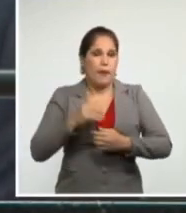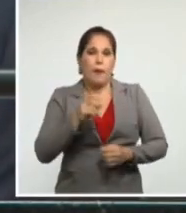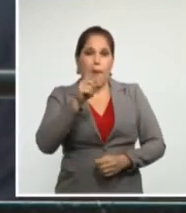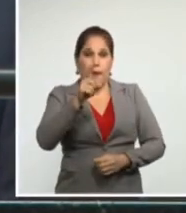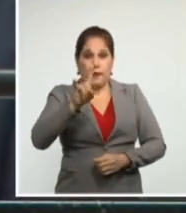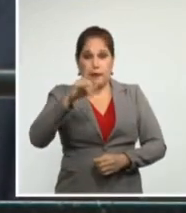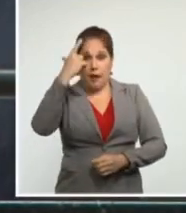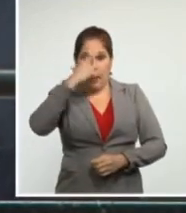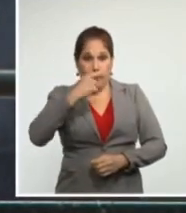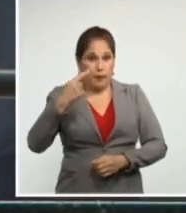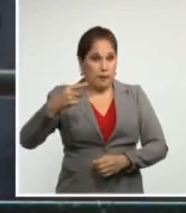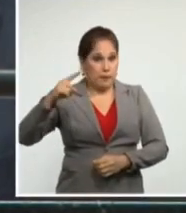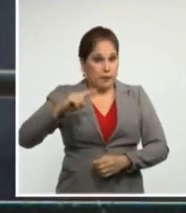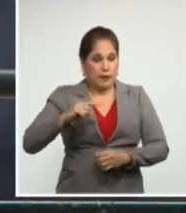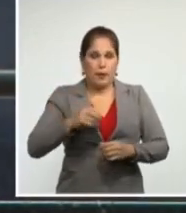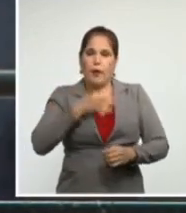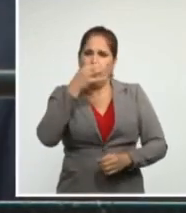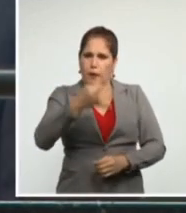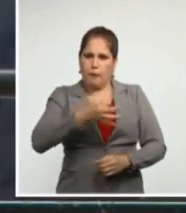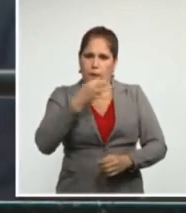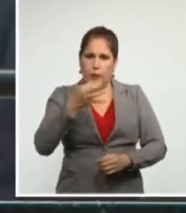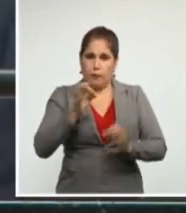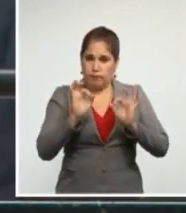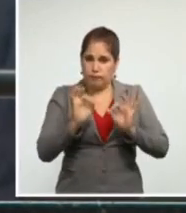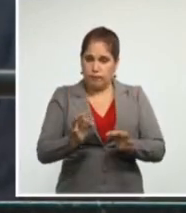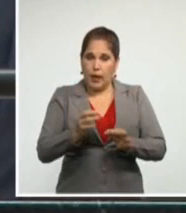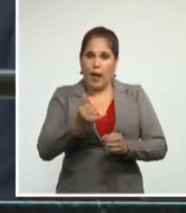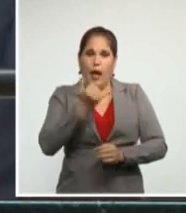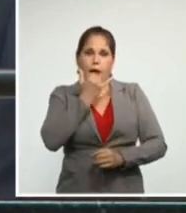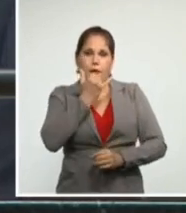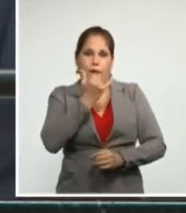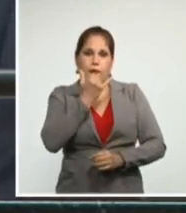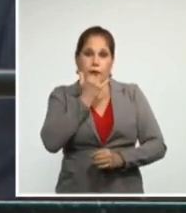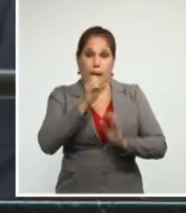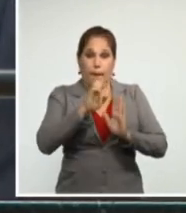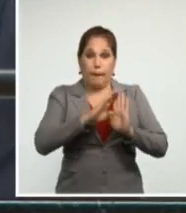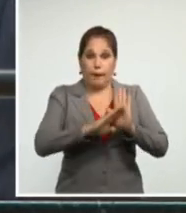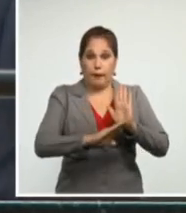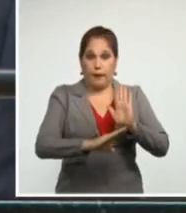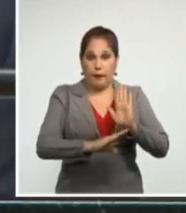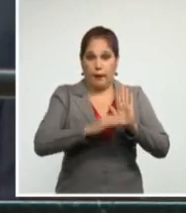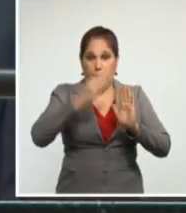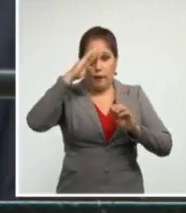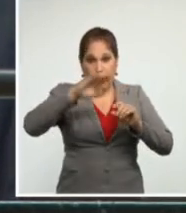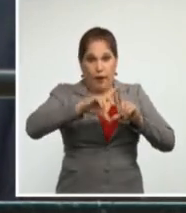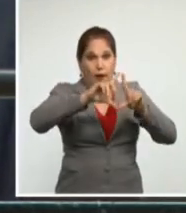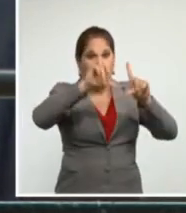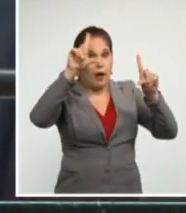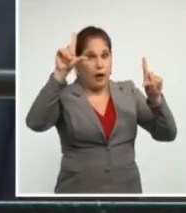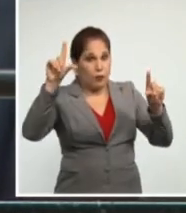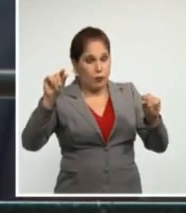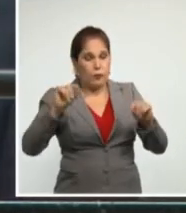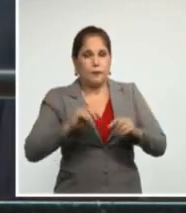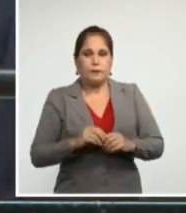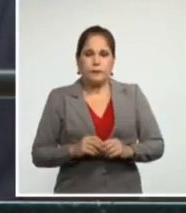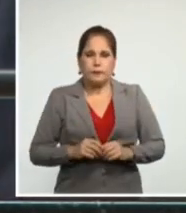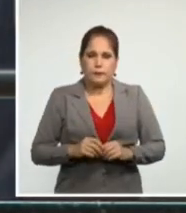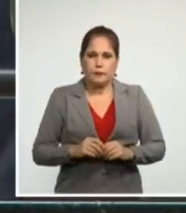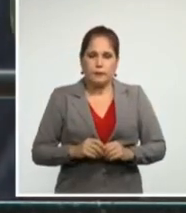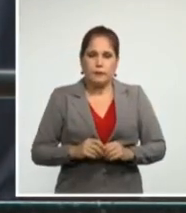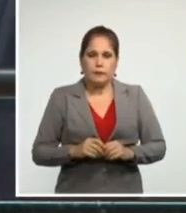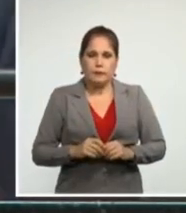y cito el daño que estas medidas causan al nivel de vida de la población